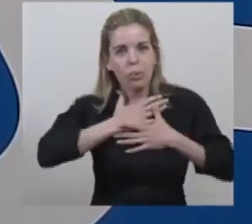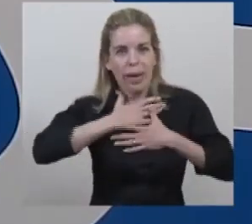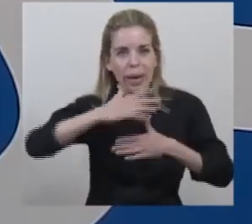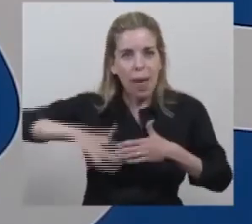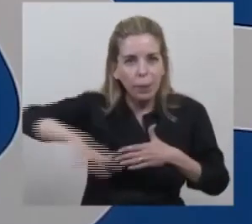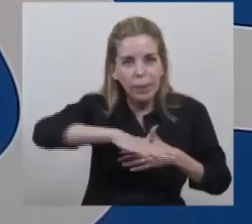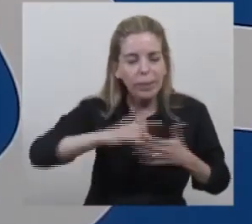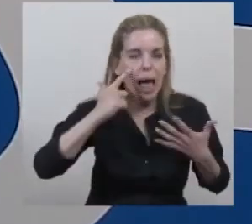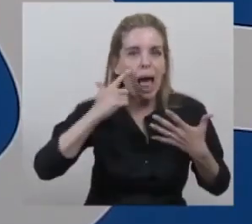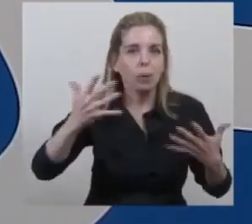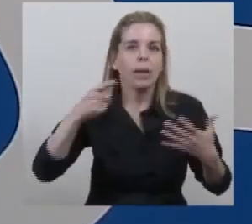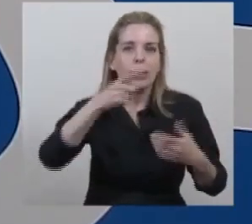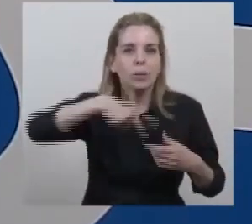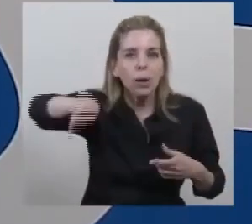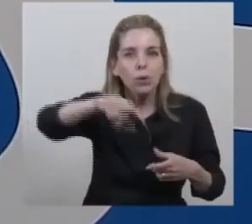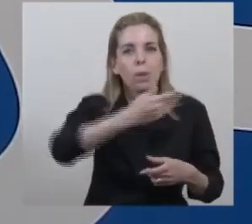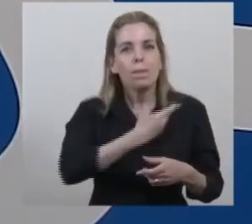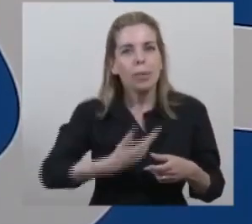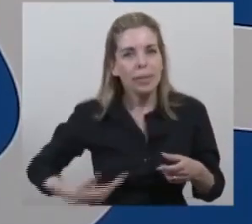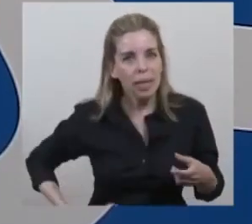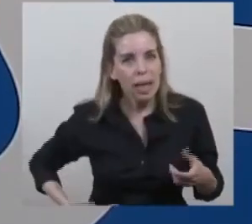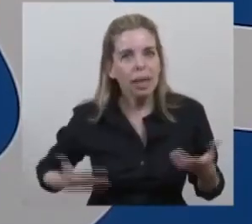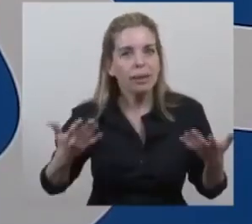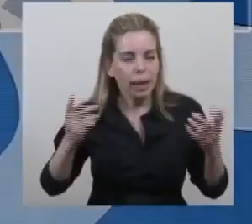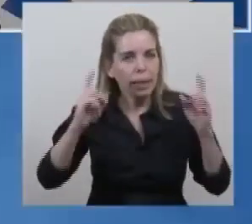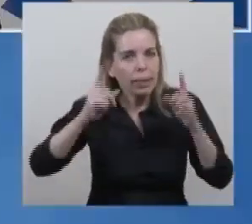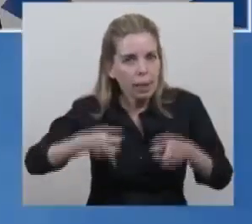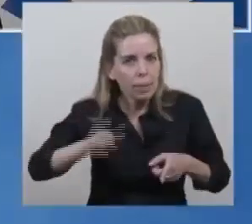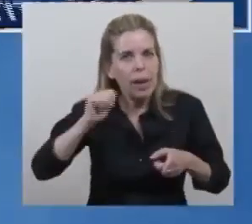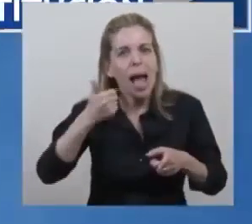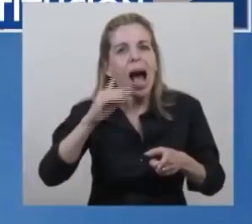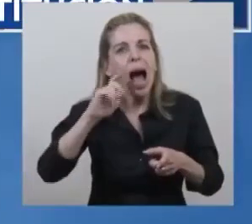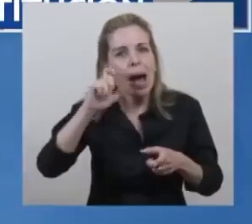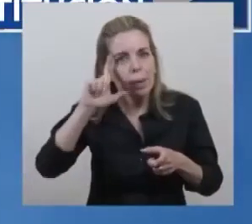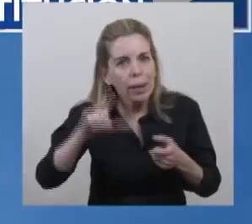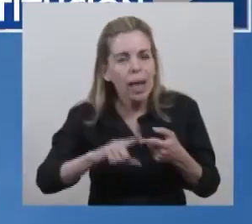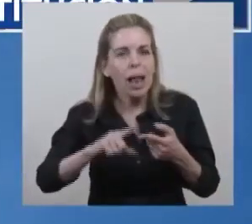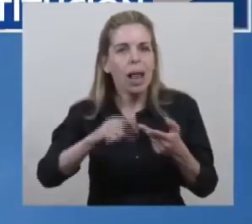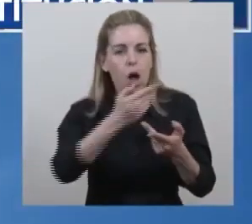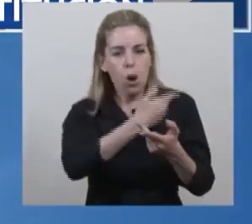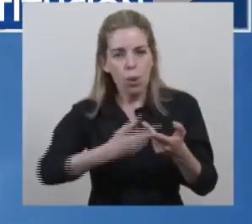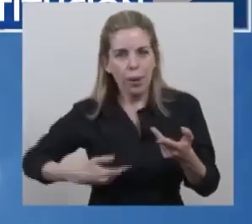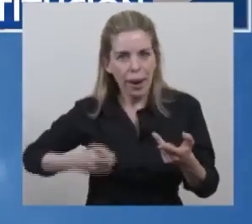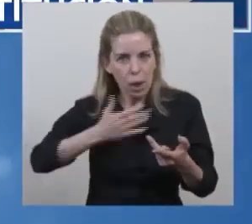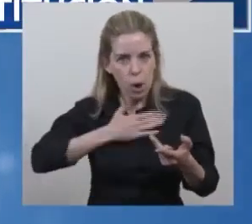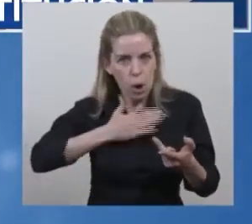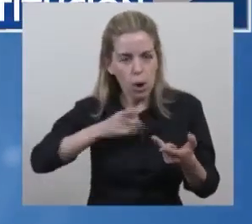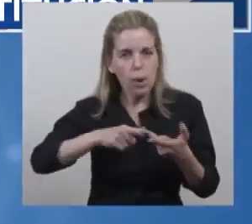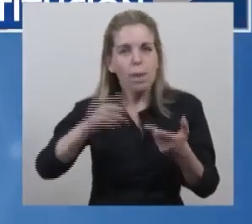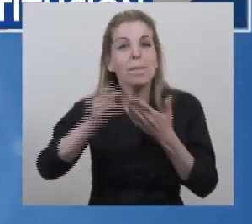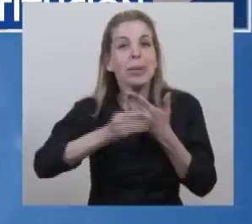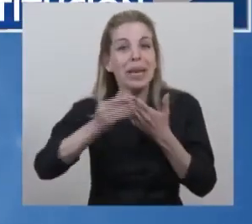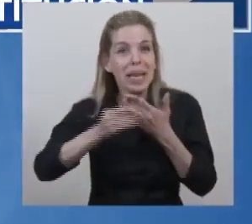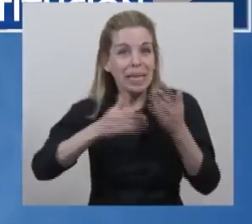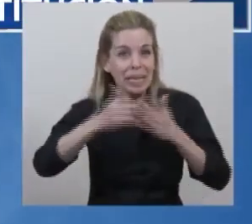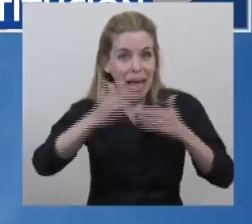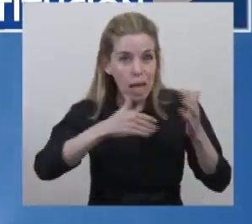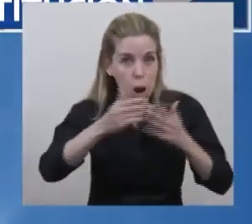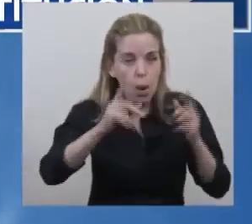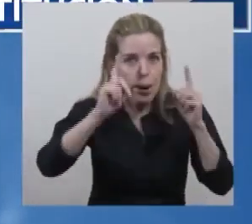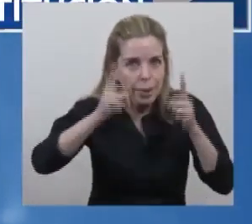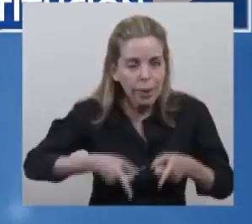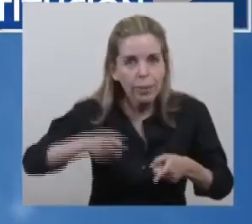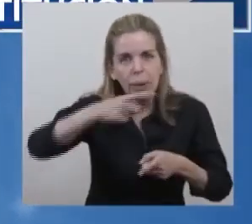nuestra admiración, a nuestro presidente, por supuesto a Gabriel, a nuestro gobernador, nuestra ministra de infraestructura, al